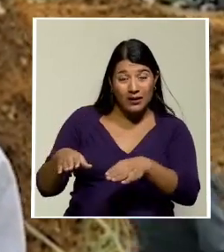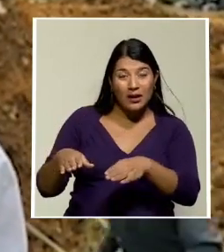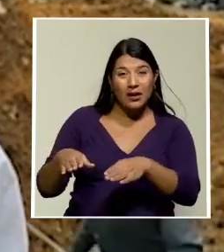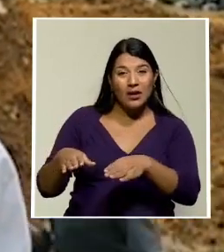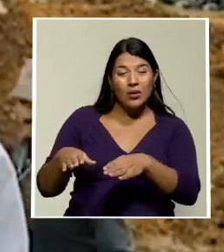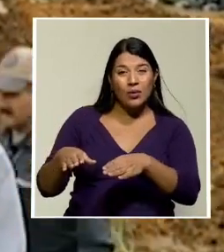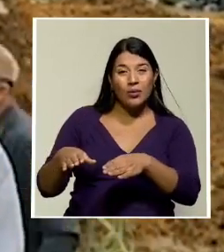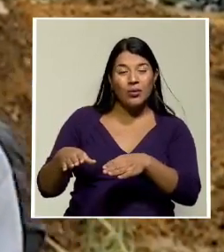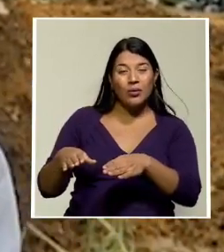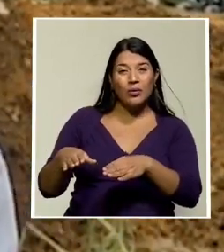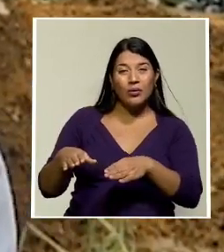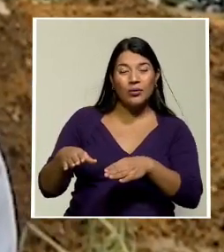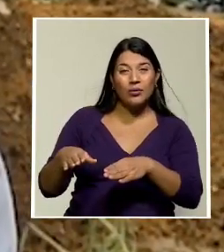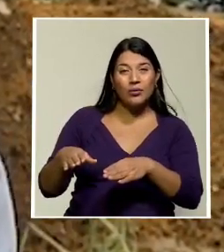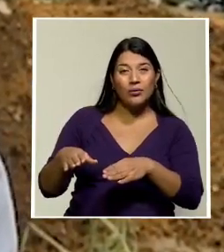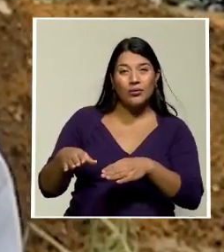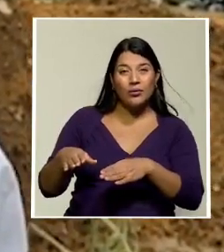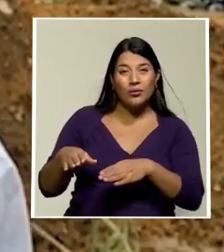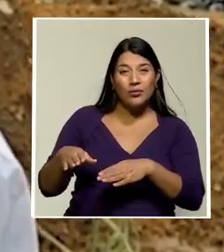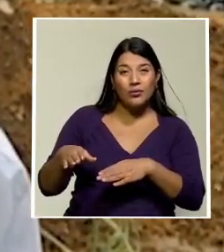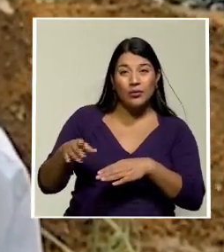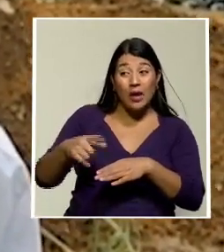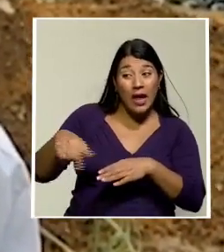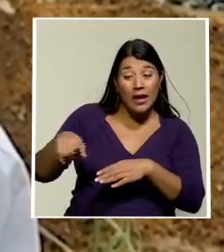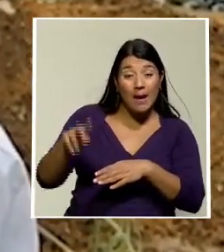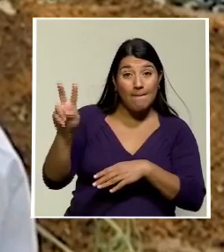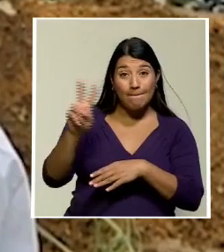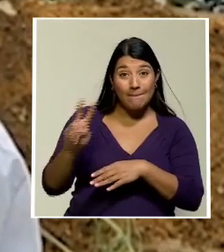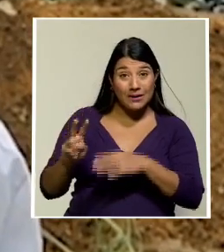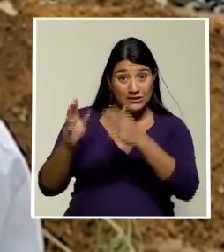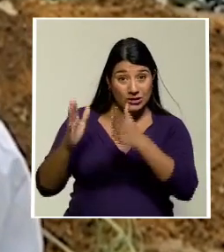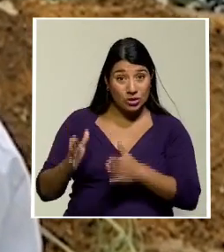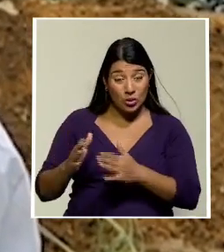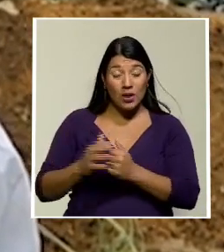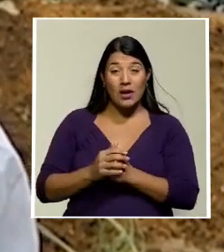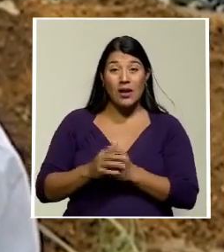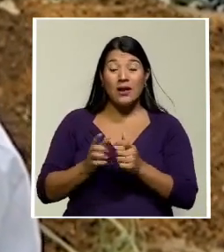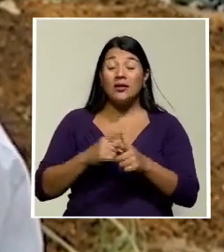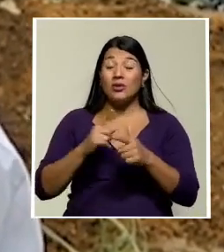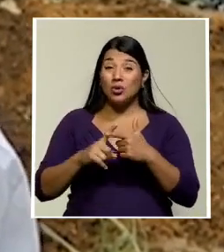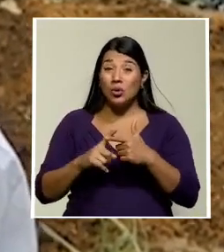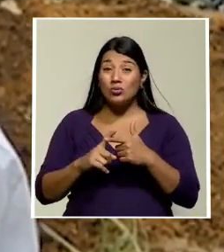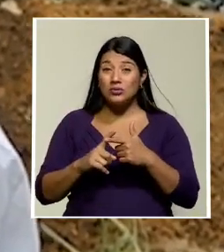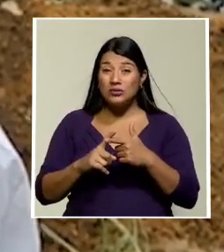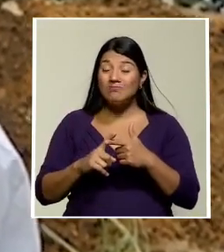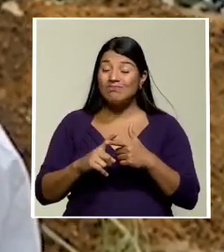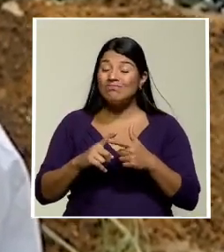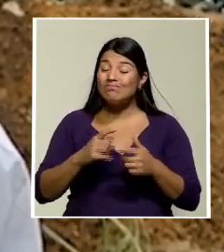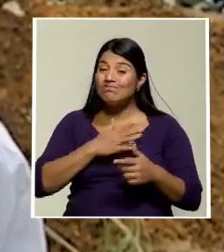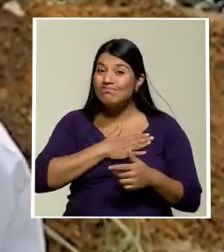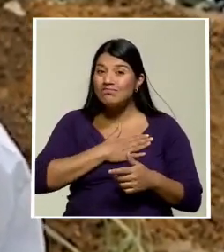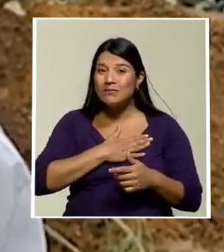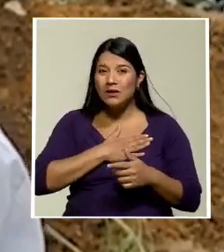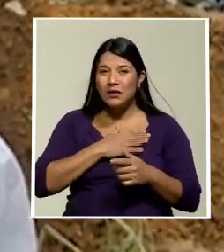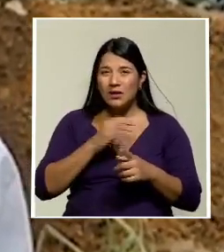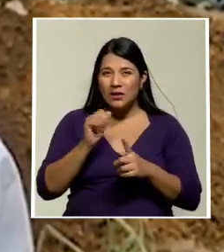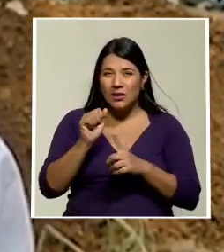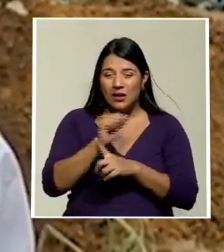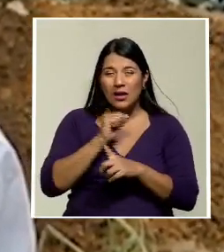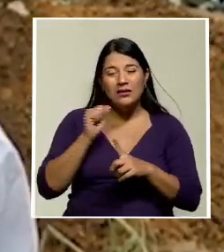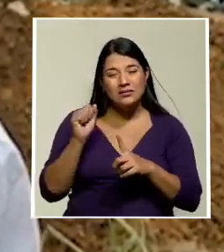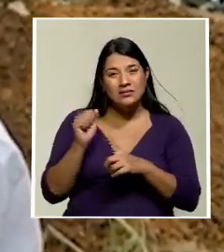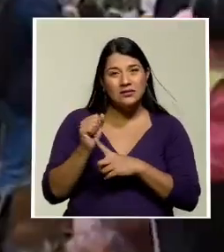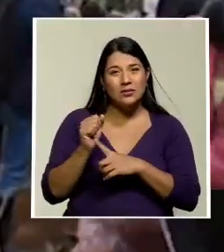Venezuela entonces es complicado la situación de que todo esta región también